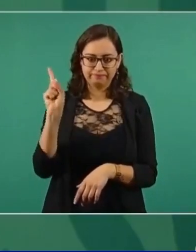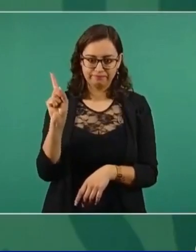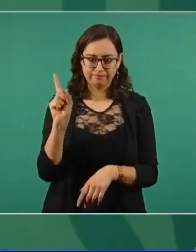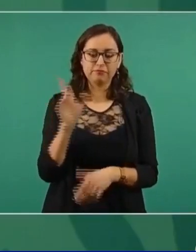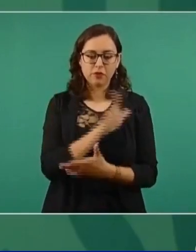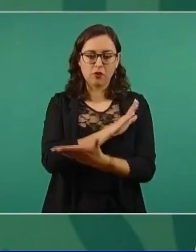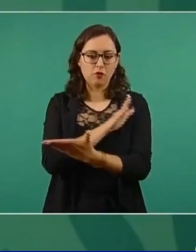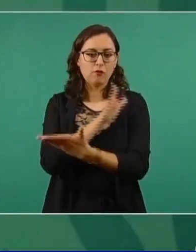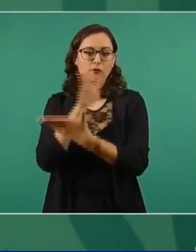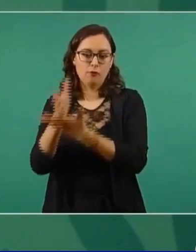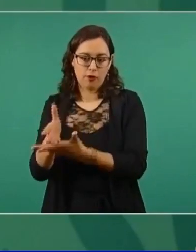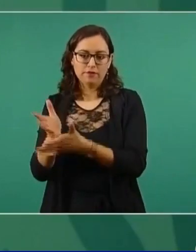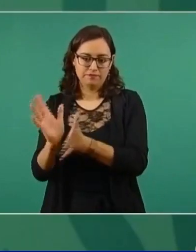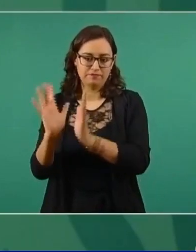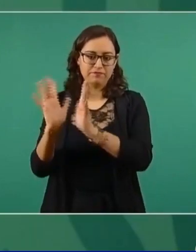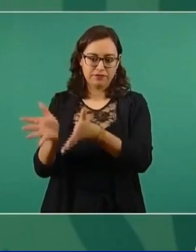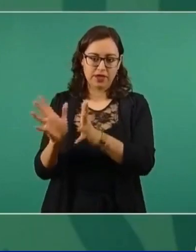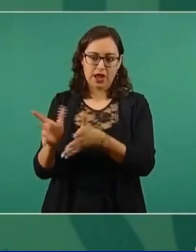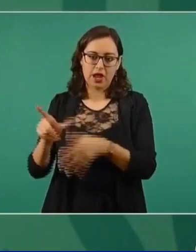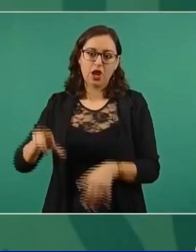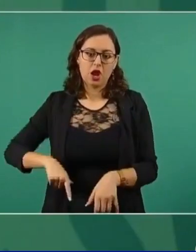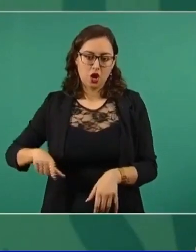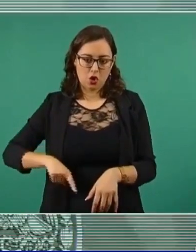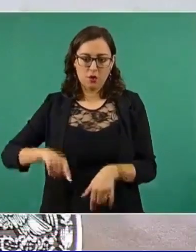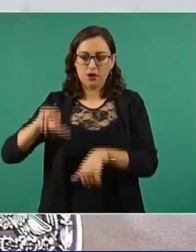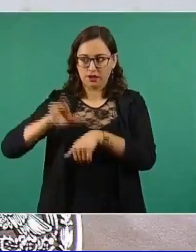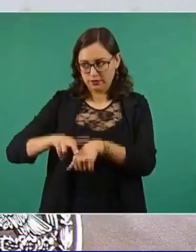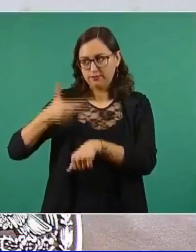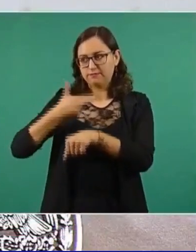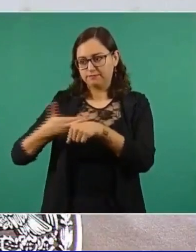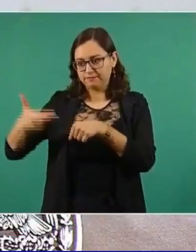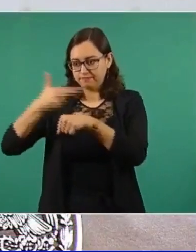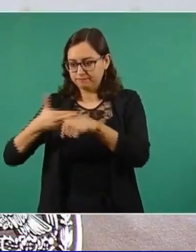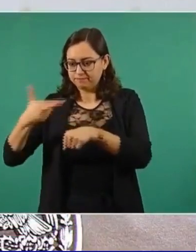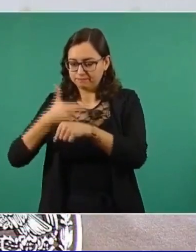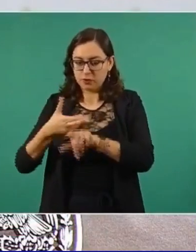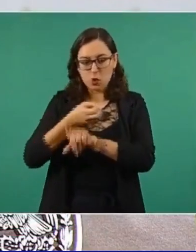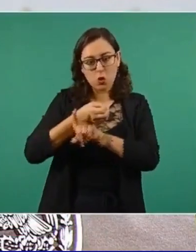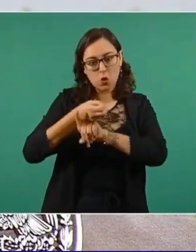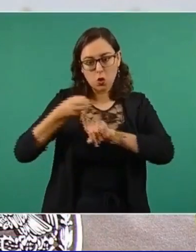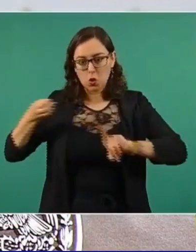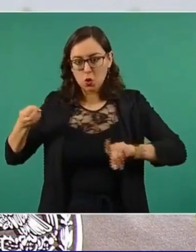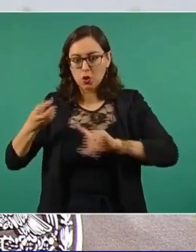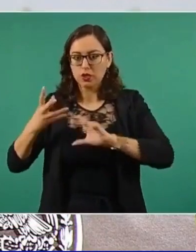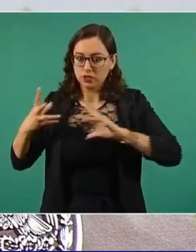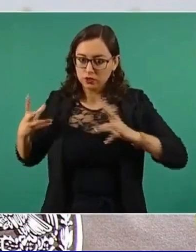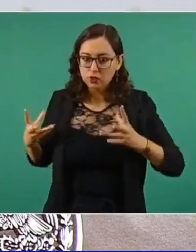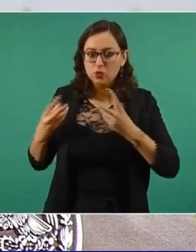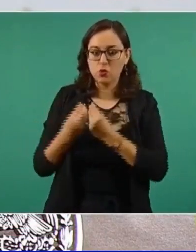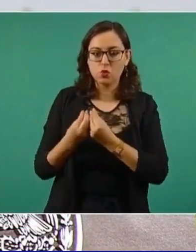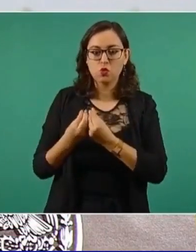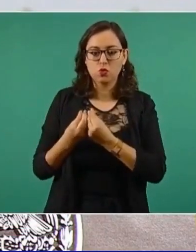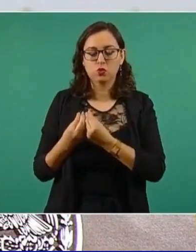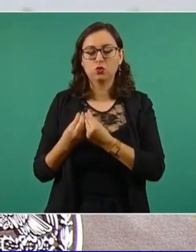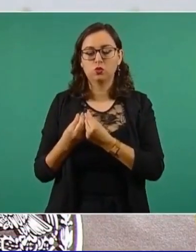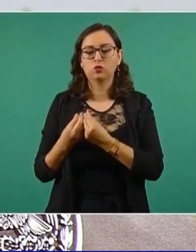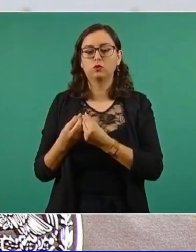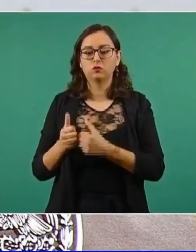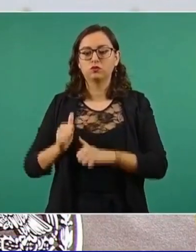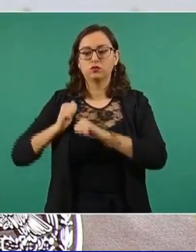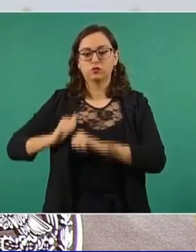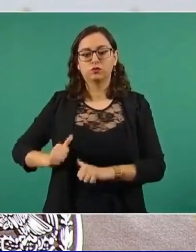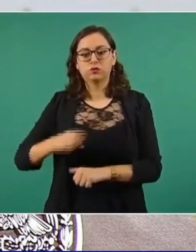ya están junto con el gobernador Rutilo Escandón y otras autoridades